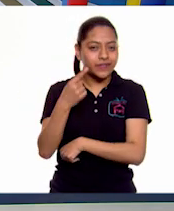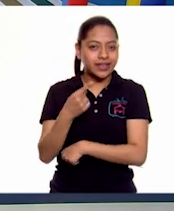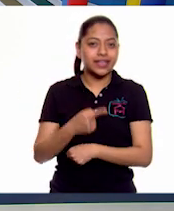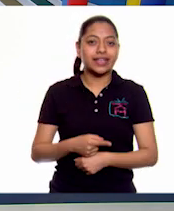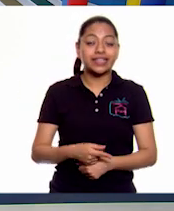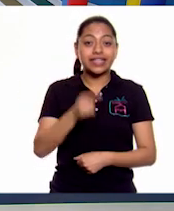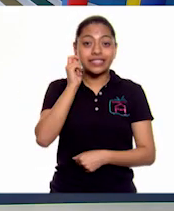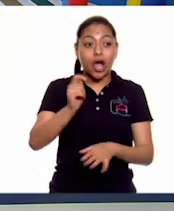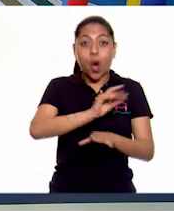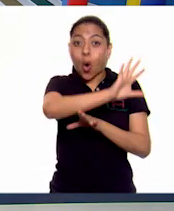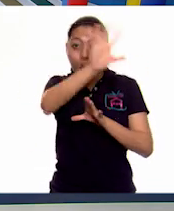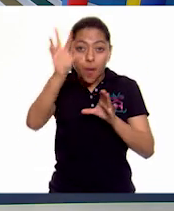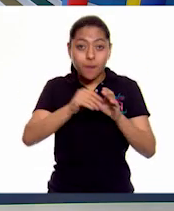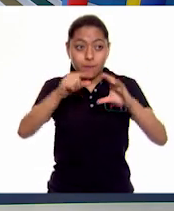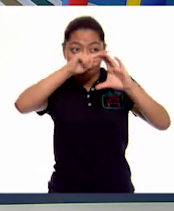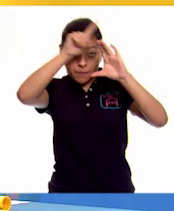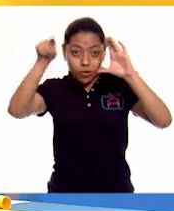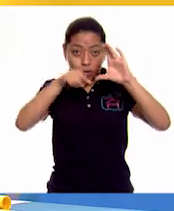de los grandes. Ajá.